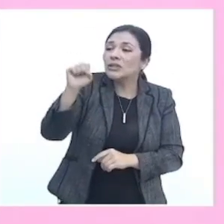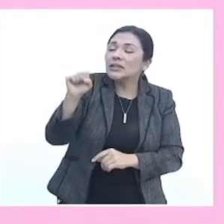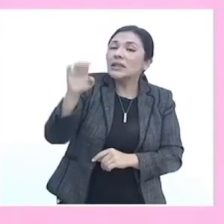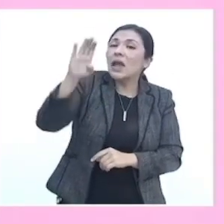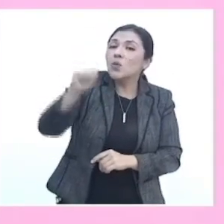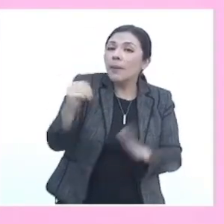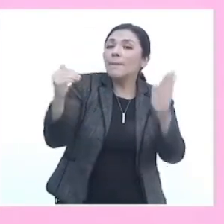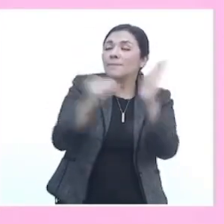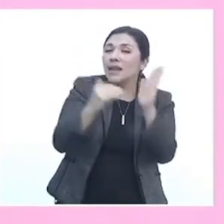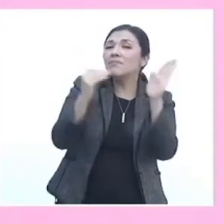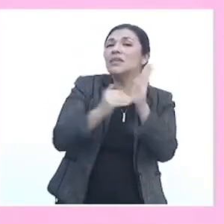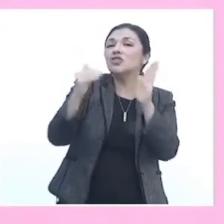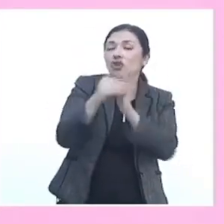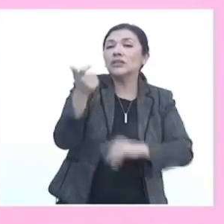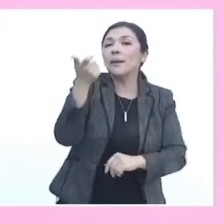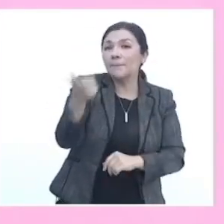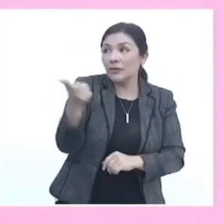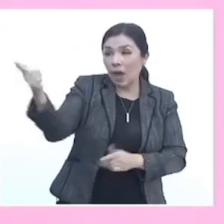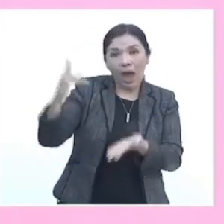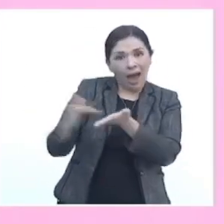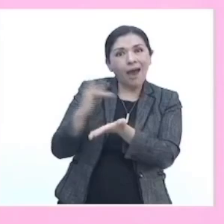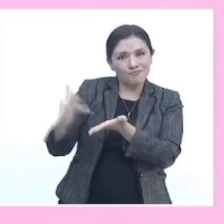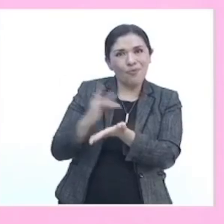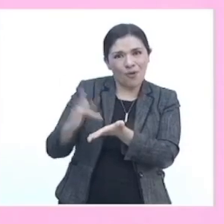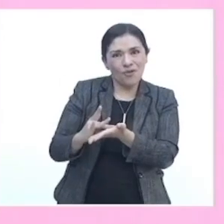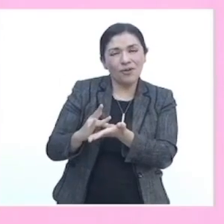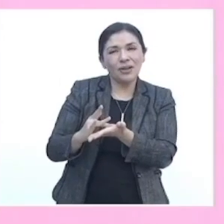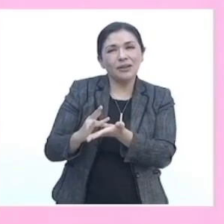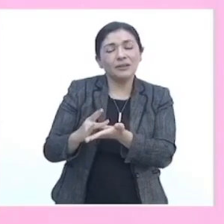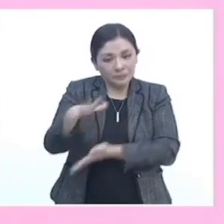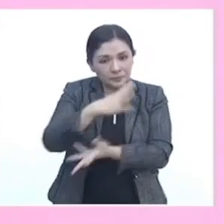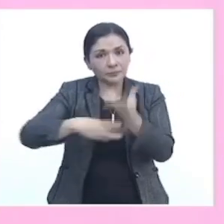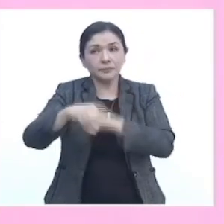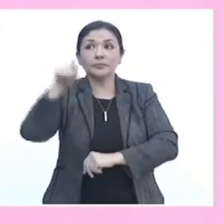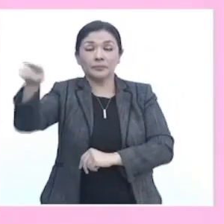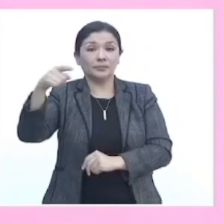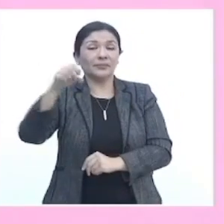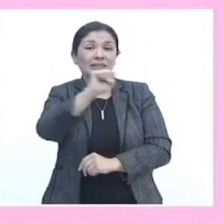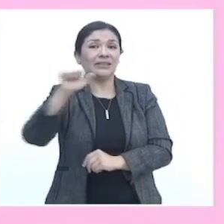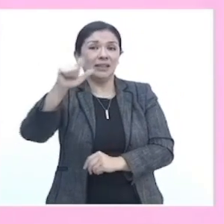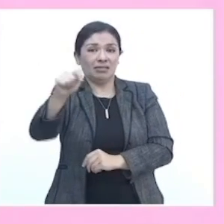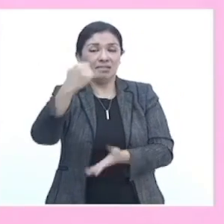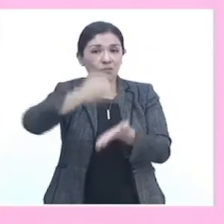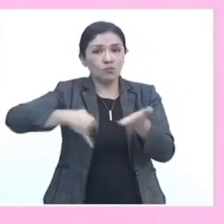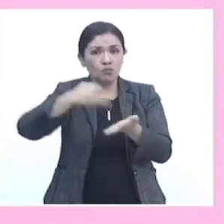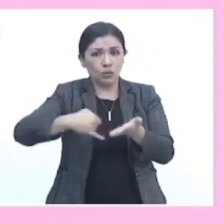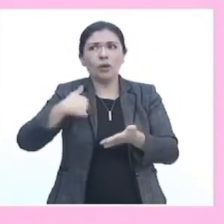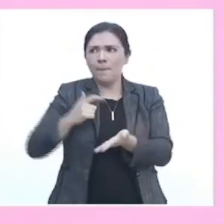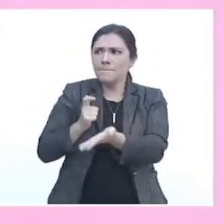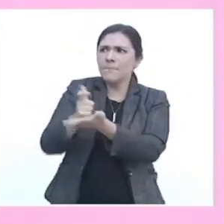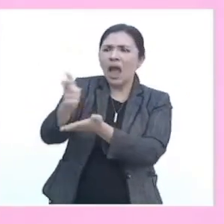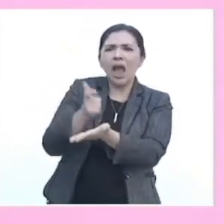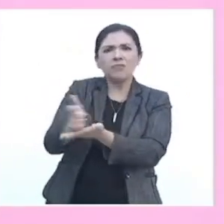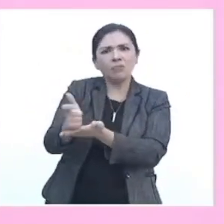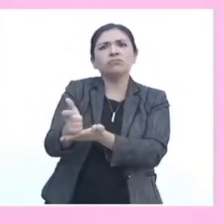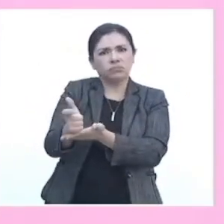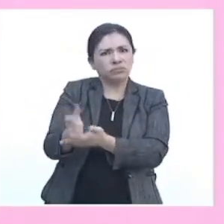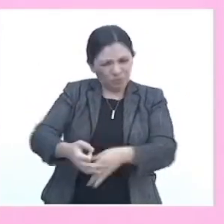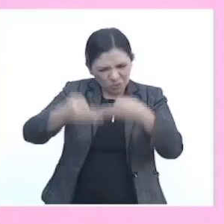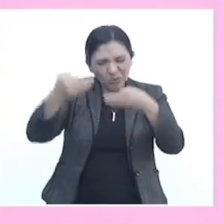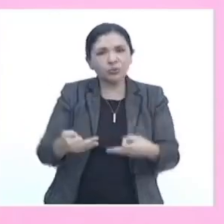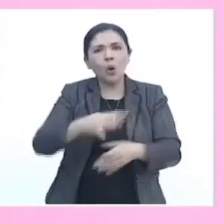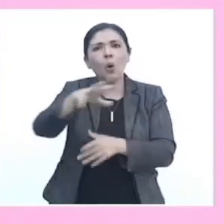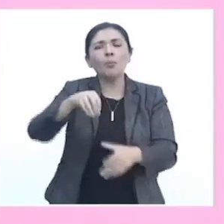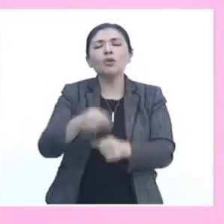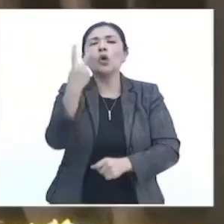869 mil millones de pesos, la Hacienda Pública recibió de manera neta